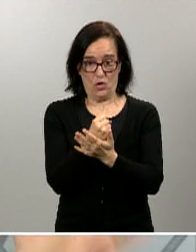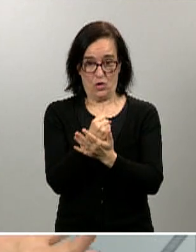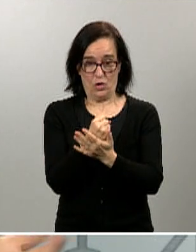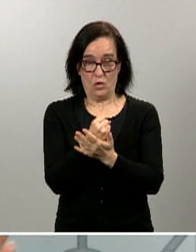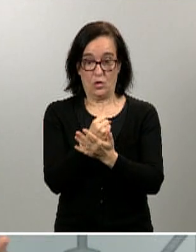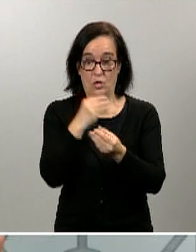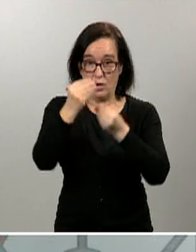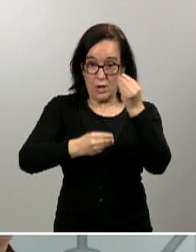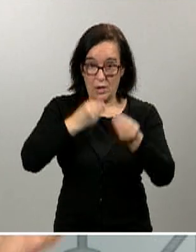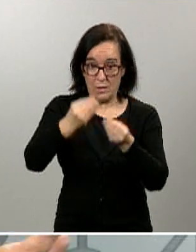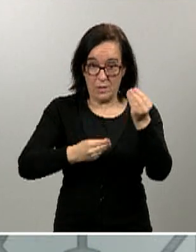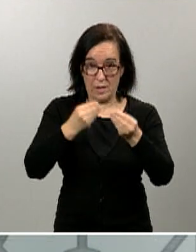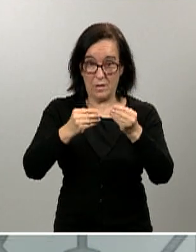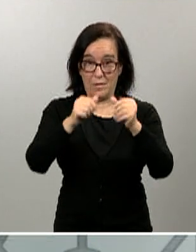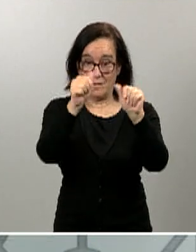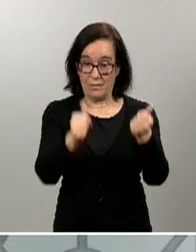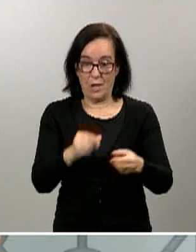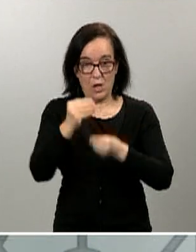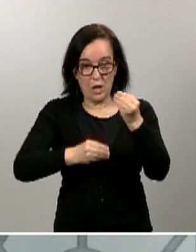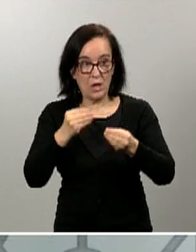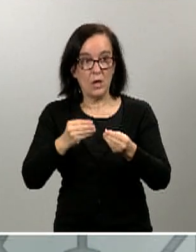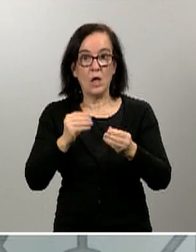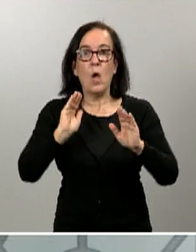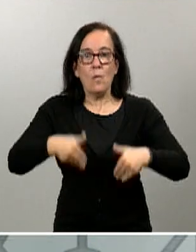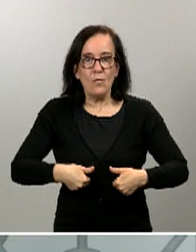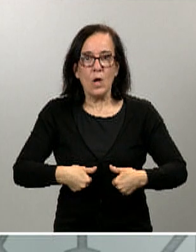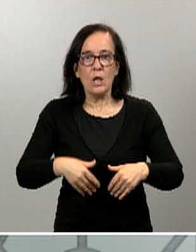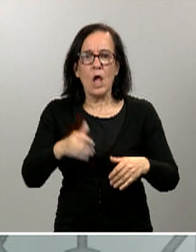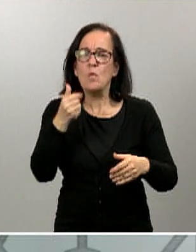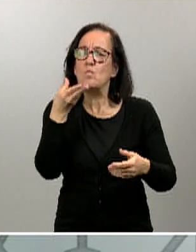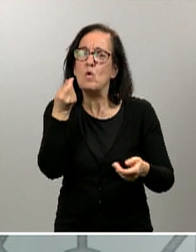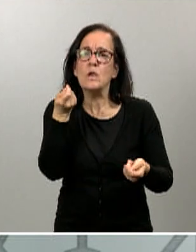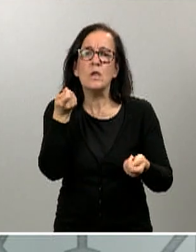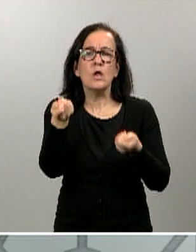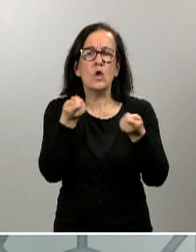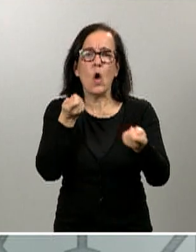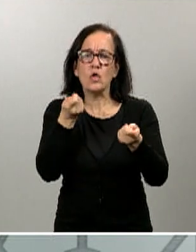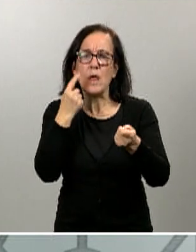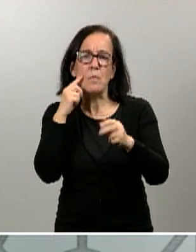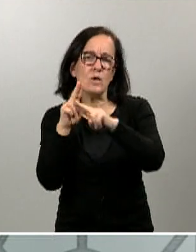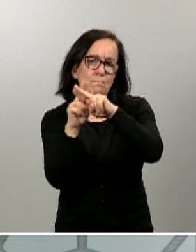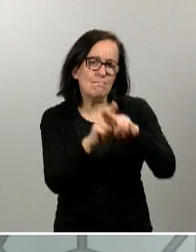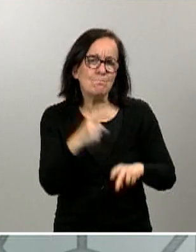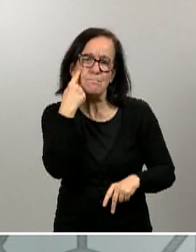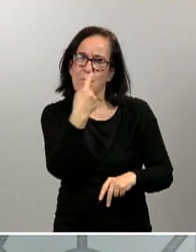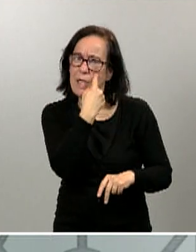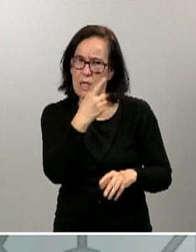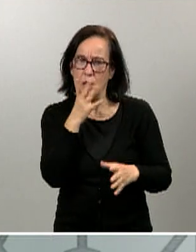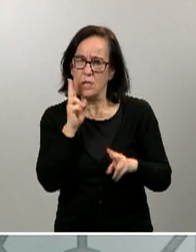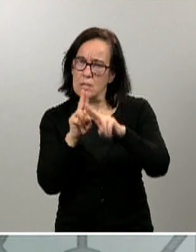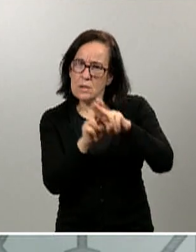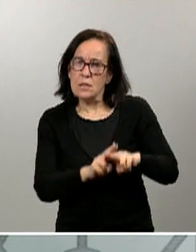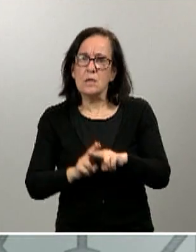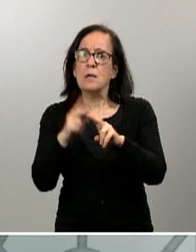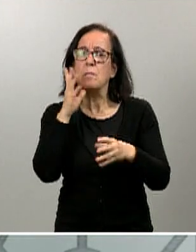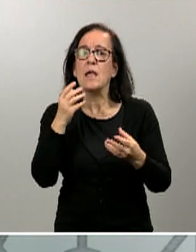es lo que había que hacer, esta vuelta, y esta vuelta muy controlada y muy vigilada. Estamos siempre vigilando lo que está pasando para que